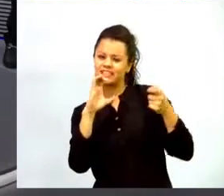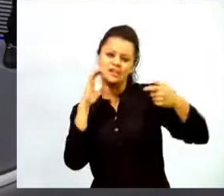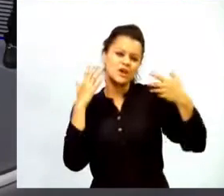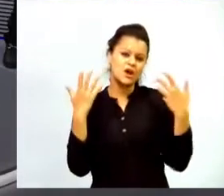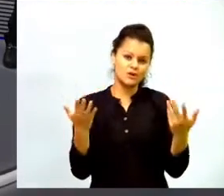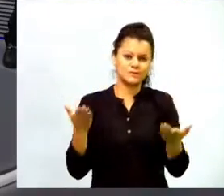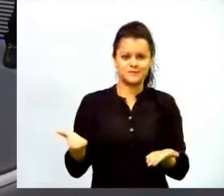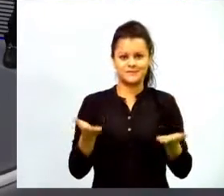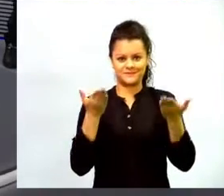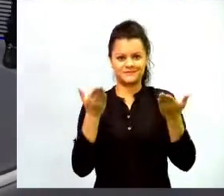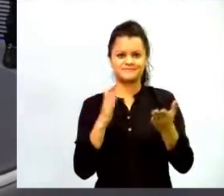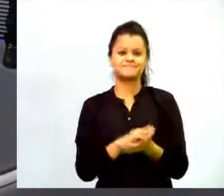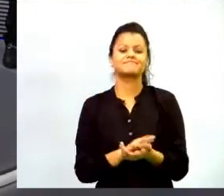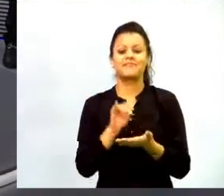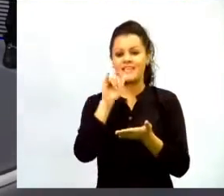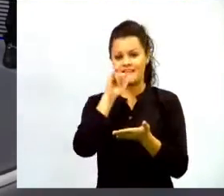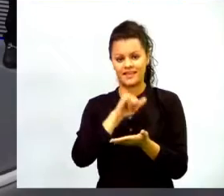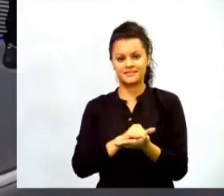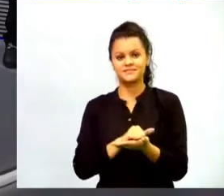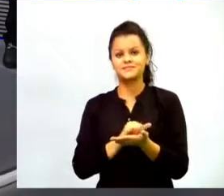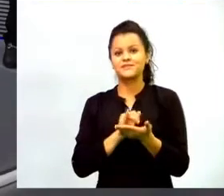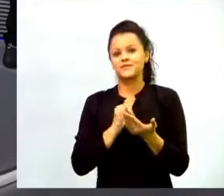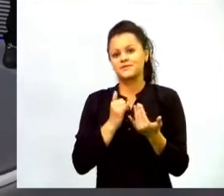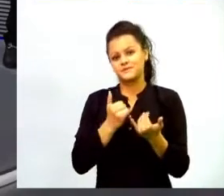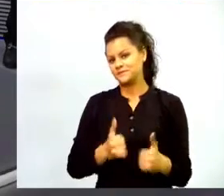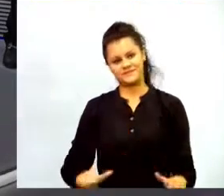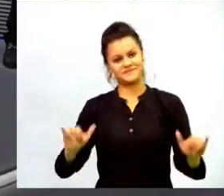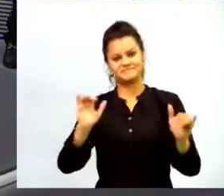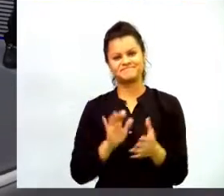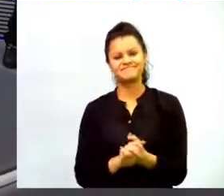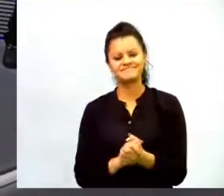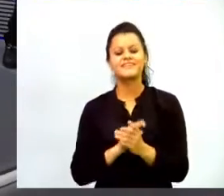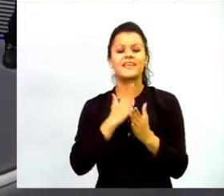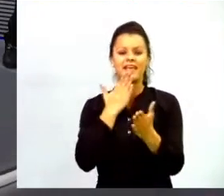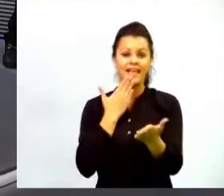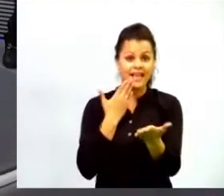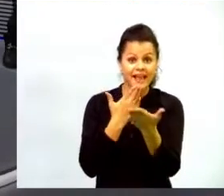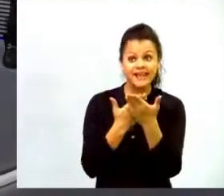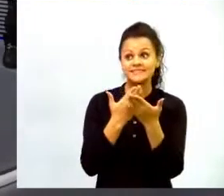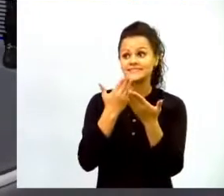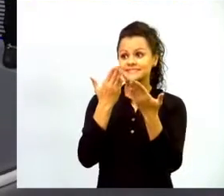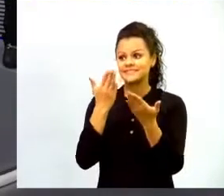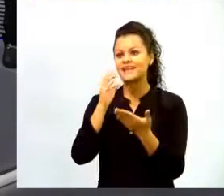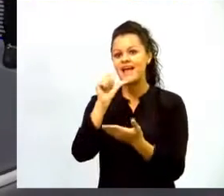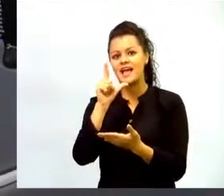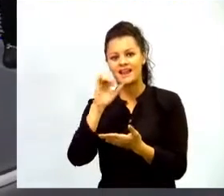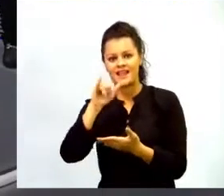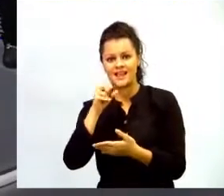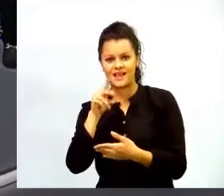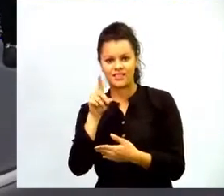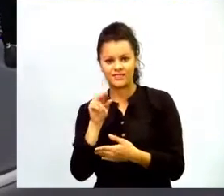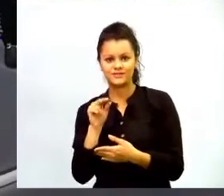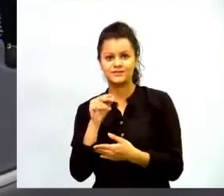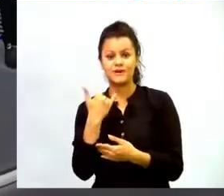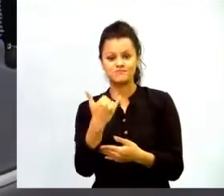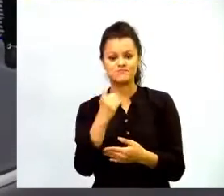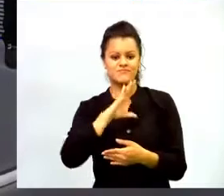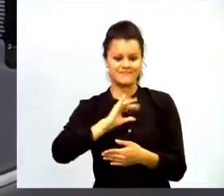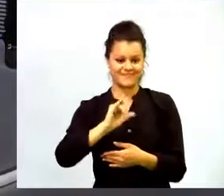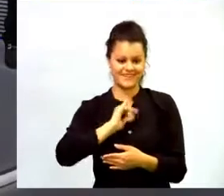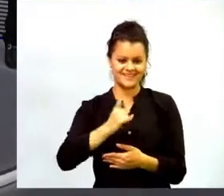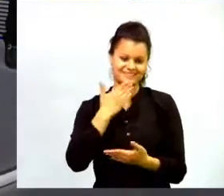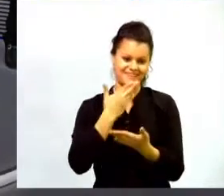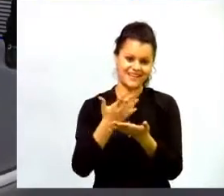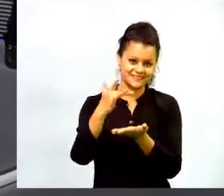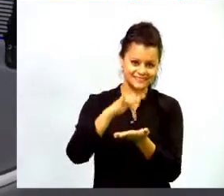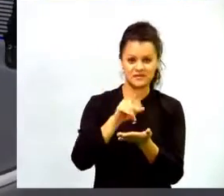manera tenemos así precisamente un cierre muchísimas gracias también a Alejandro que nos ha estado acompañando desde Cali que ha sido